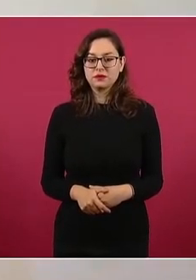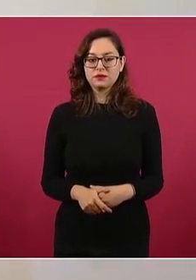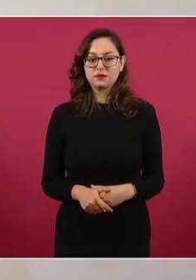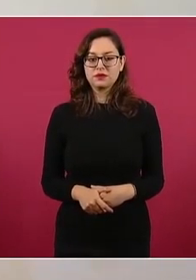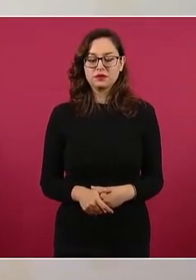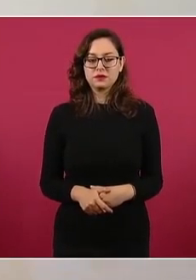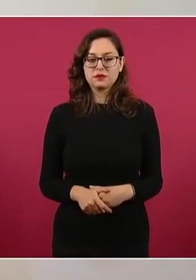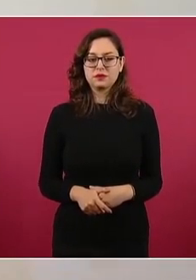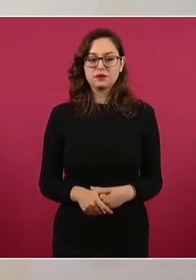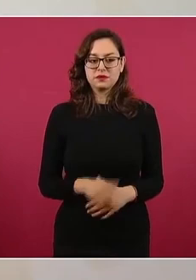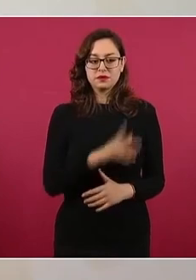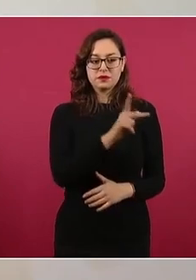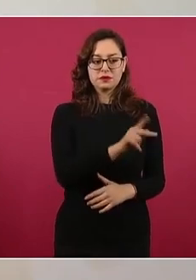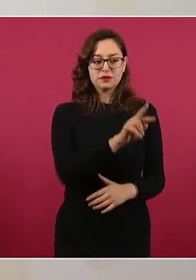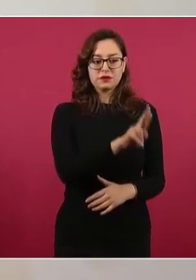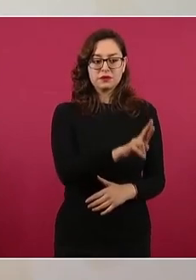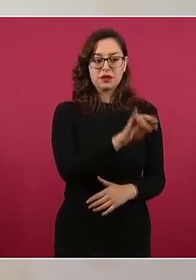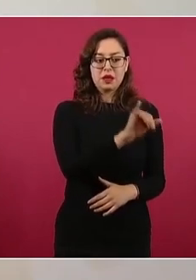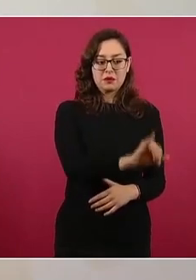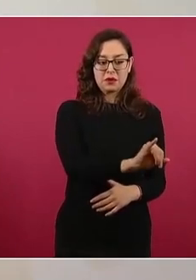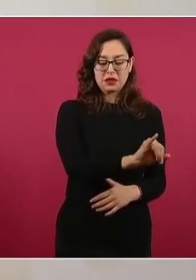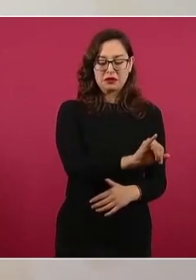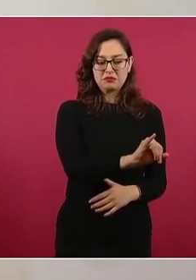que el PAN surgió